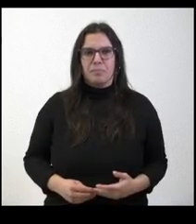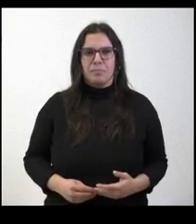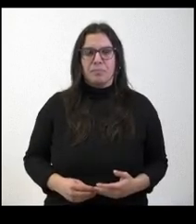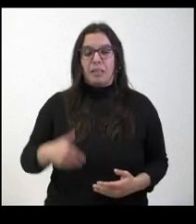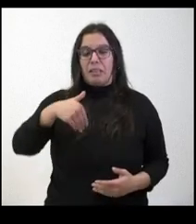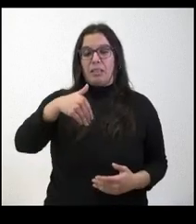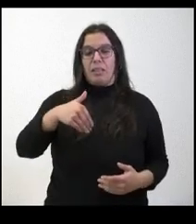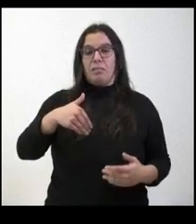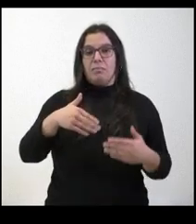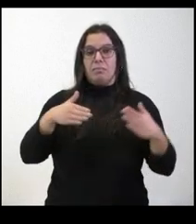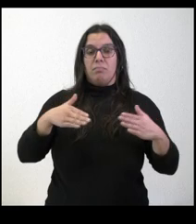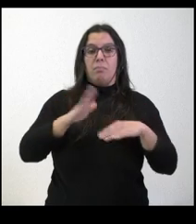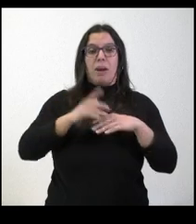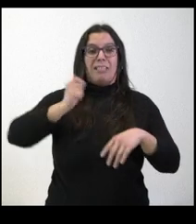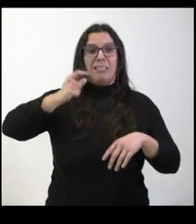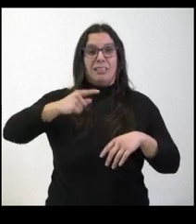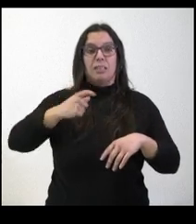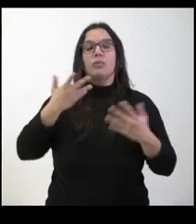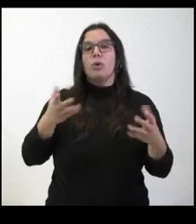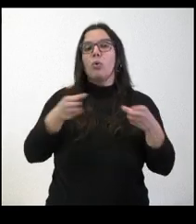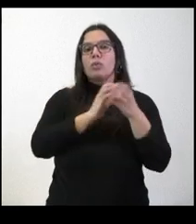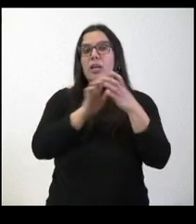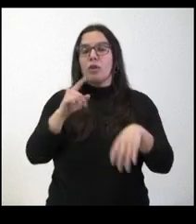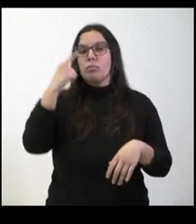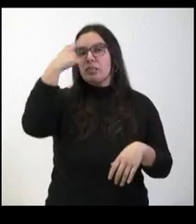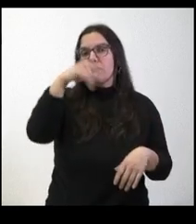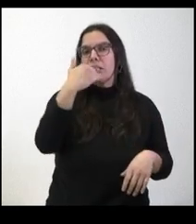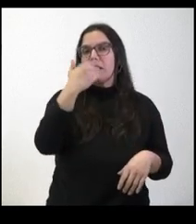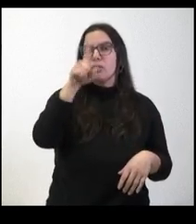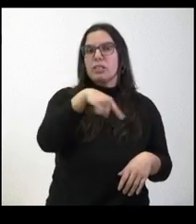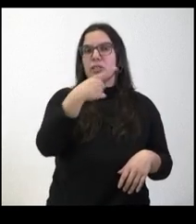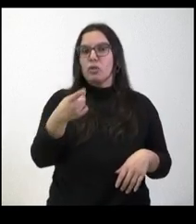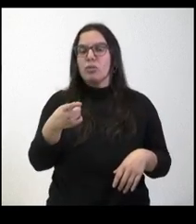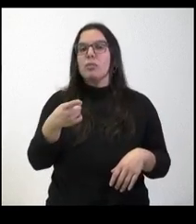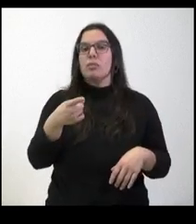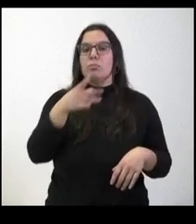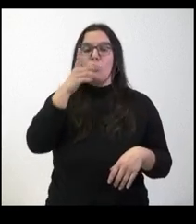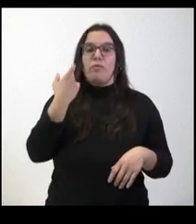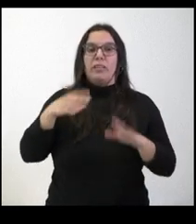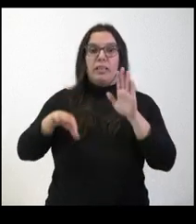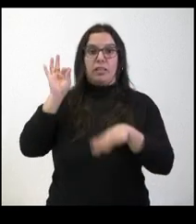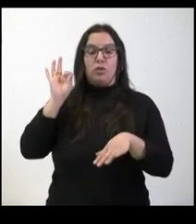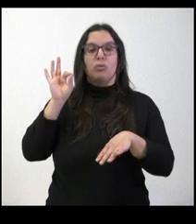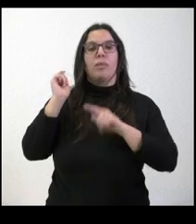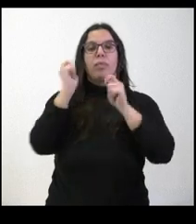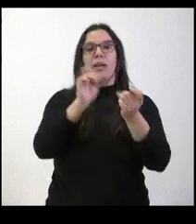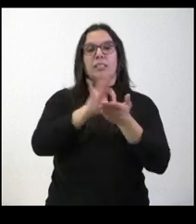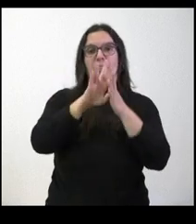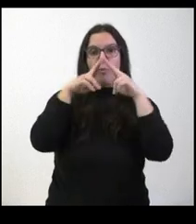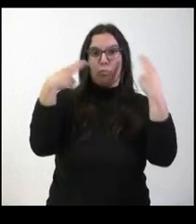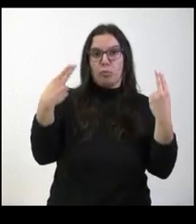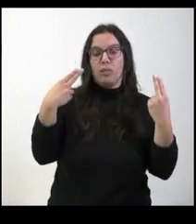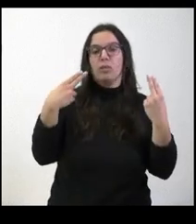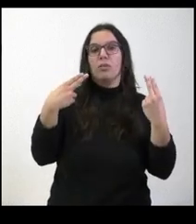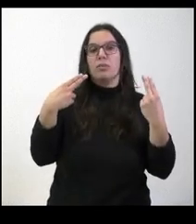marcha para los viajeros recurrentes. No sé si tiene la Junta de Castilla y León alguna noticia respecto a esa decisión del servicio público o ha hablado con el régimen para